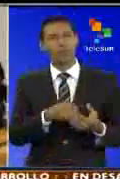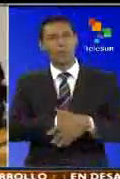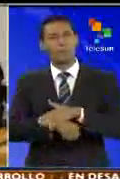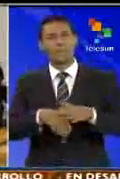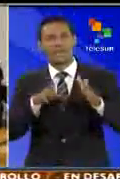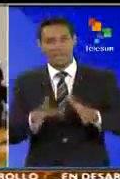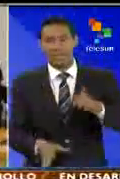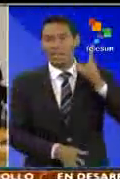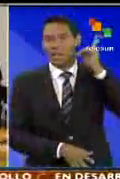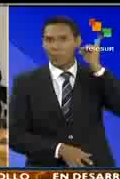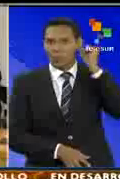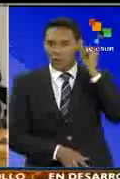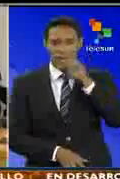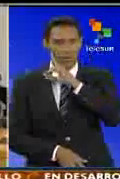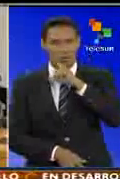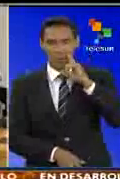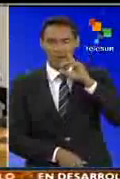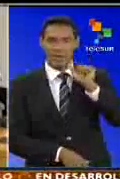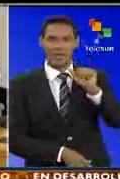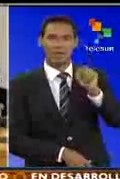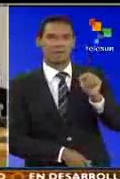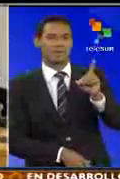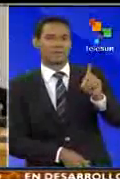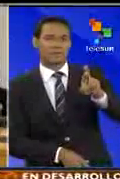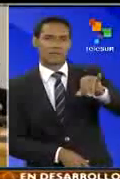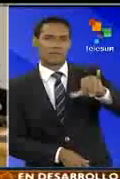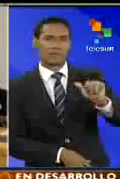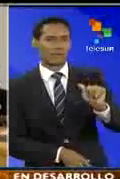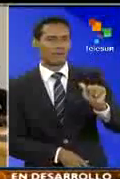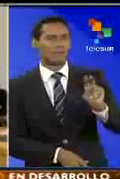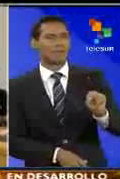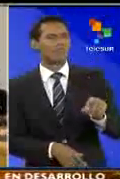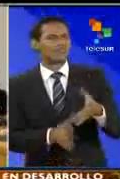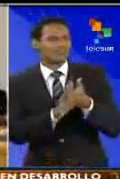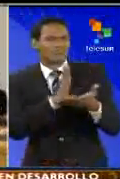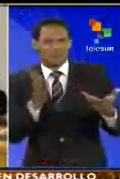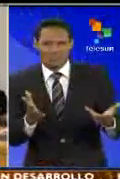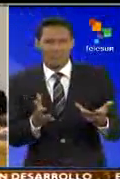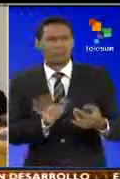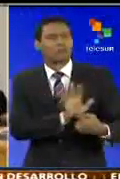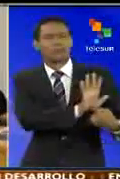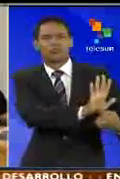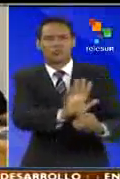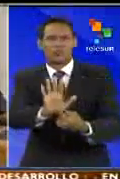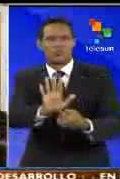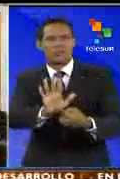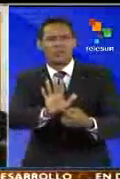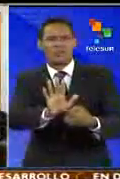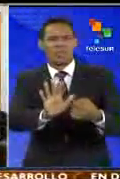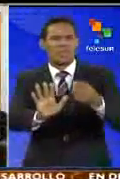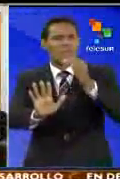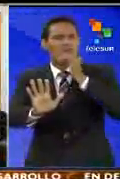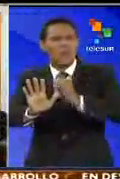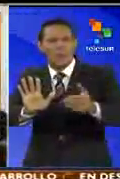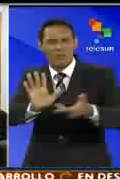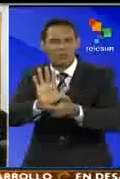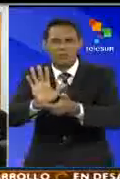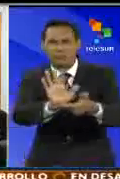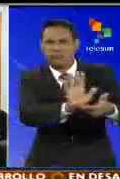la Mujer, la abogada Andreina Tarazón. Nos está hablando de la presentación de la defensa de estos informes